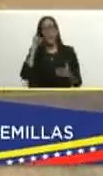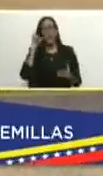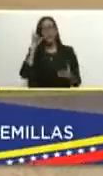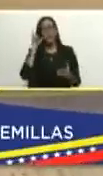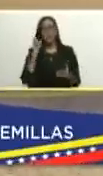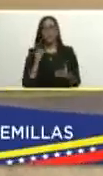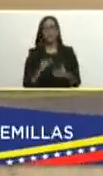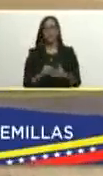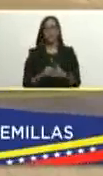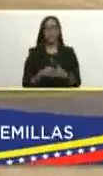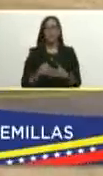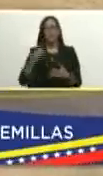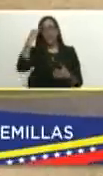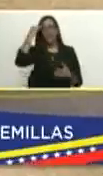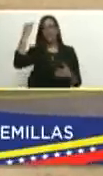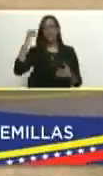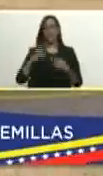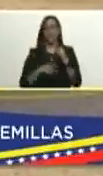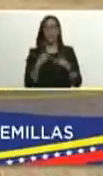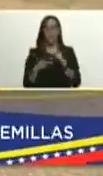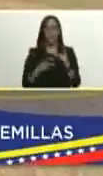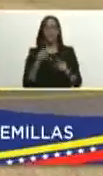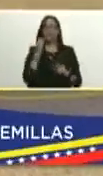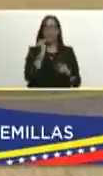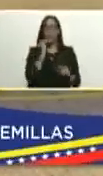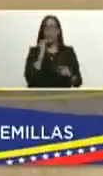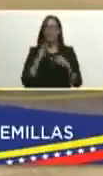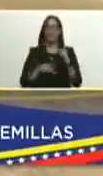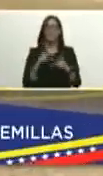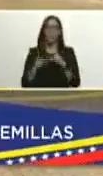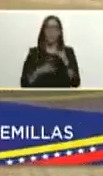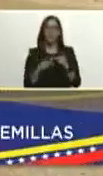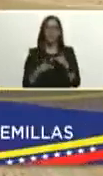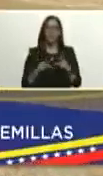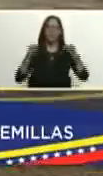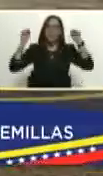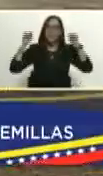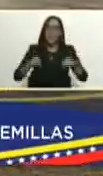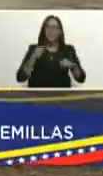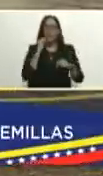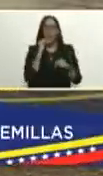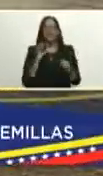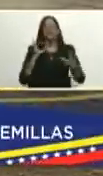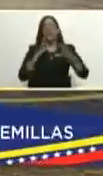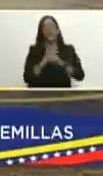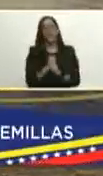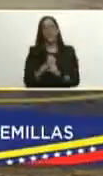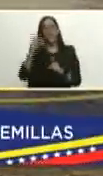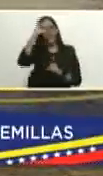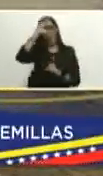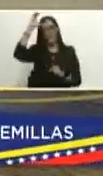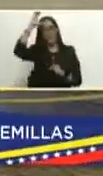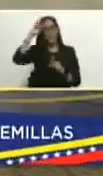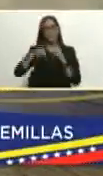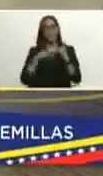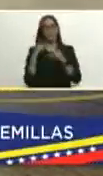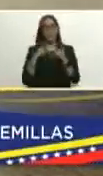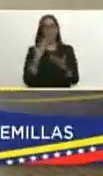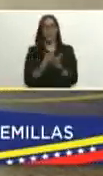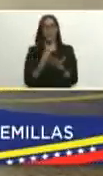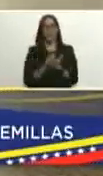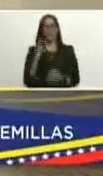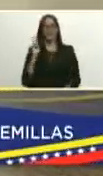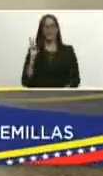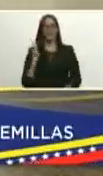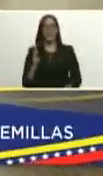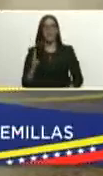iniciativa productiva de este joven productor de esta juventud que cree en las capacidades productivas del estado Monagas de Venezuela